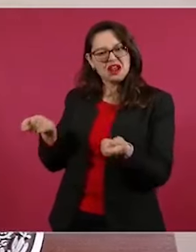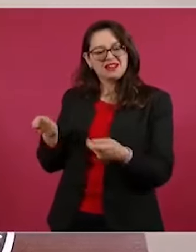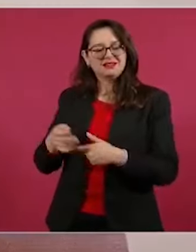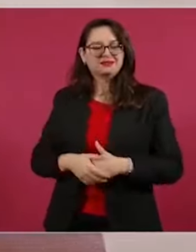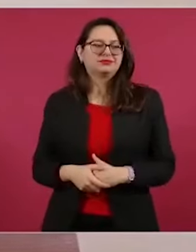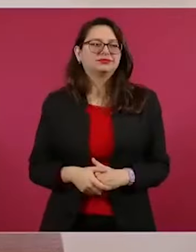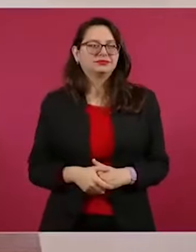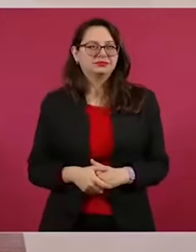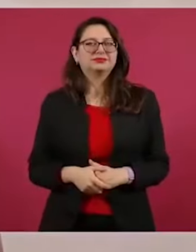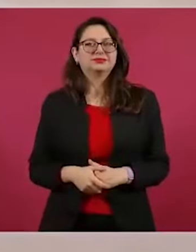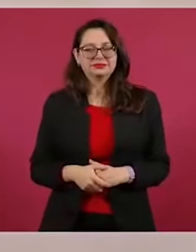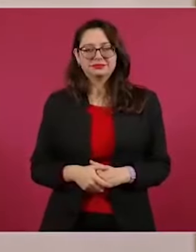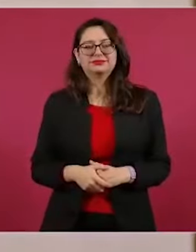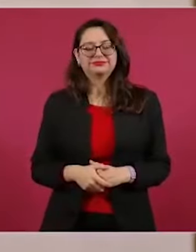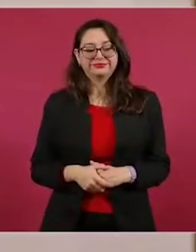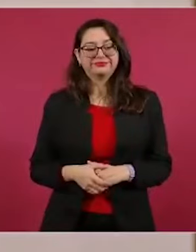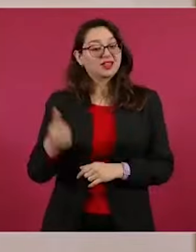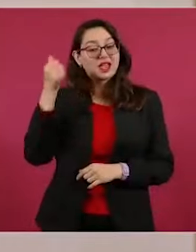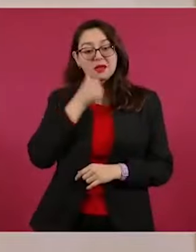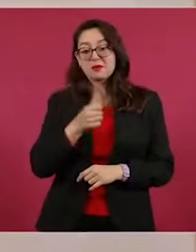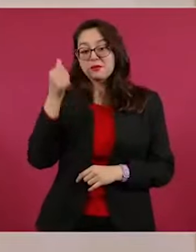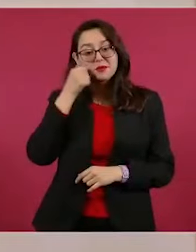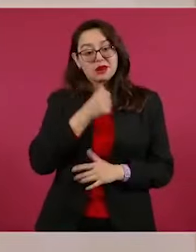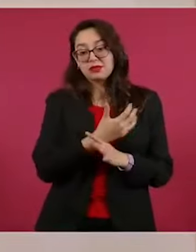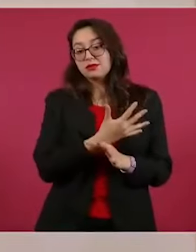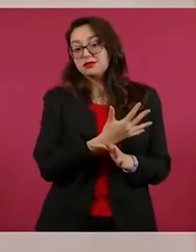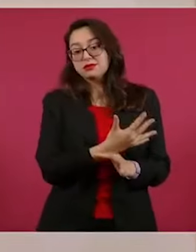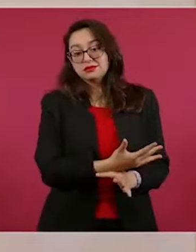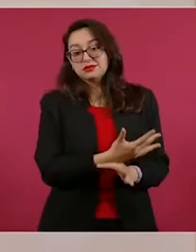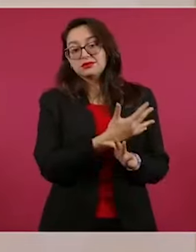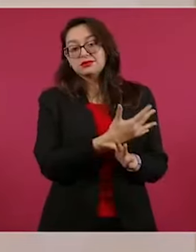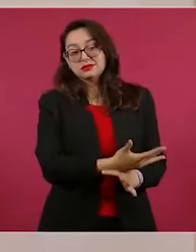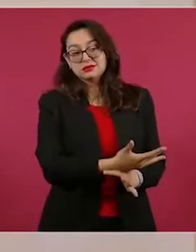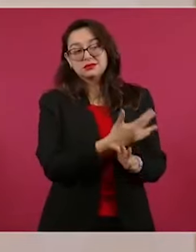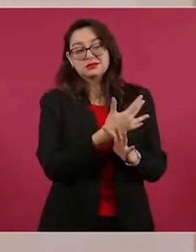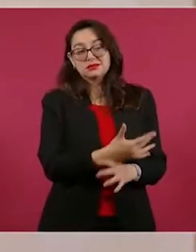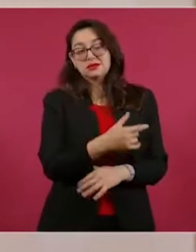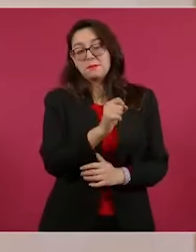medidas unilaterales. Pues no hay que